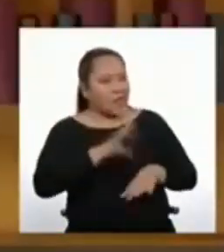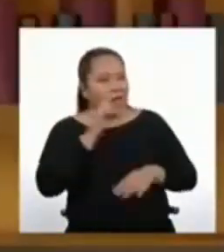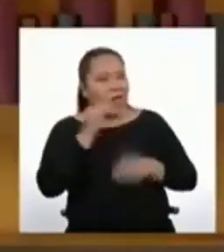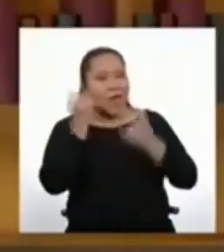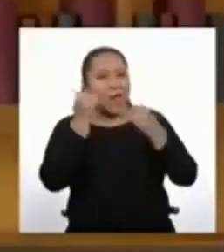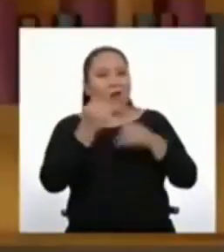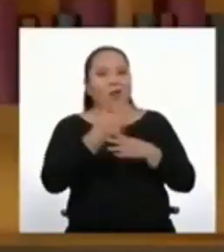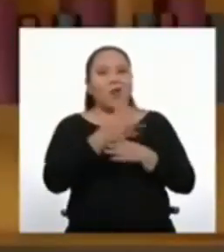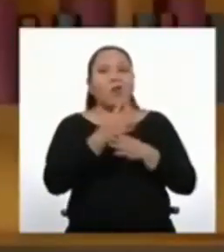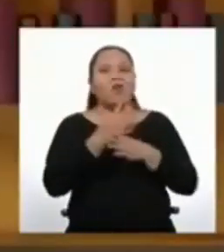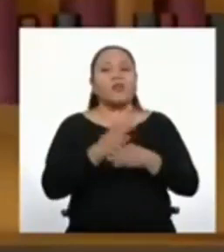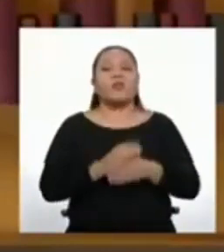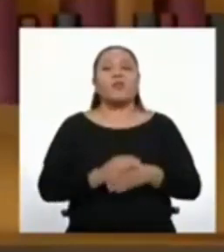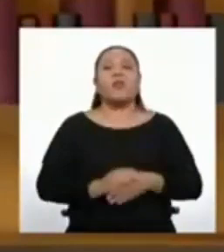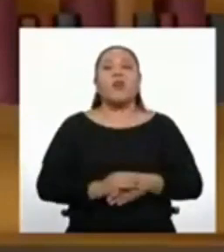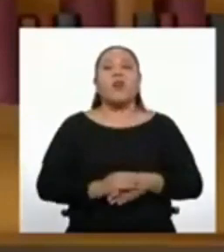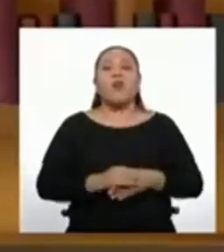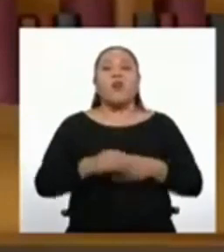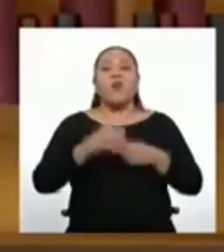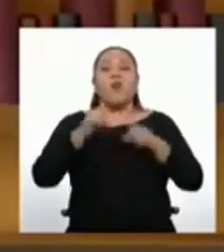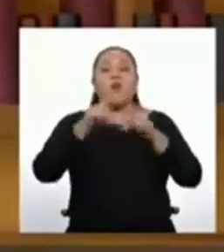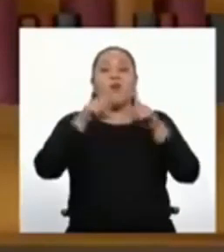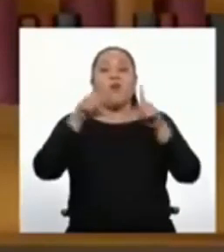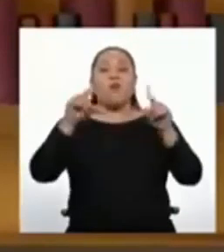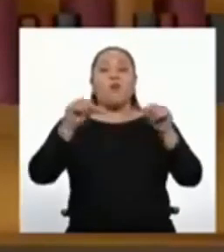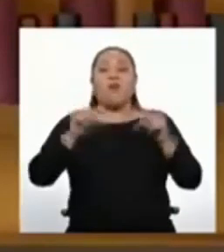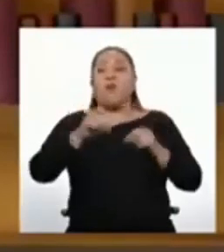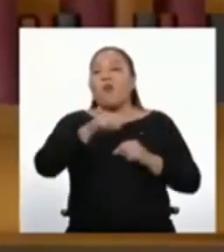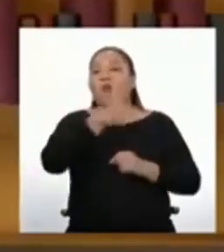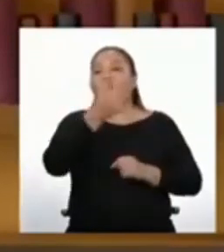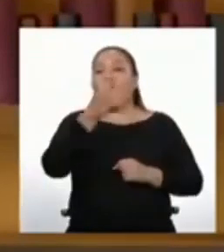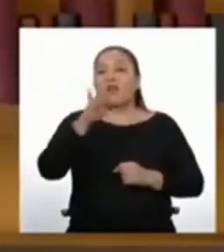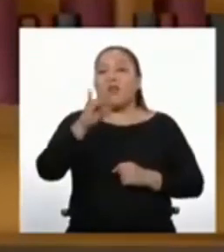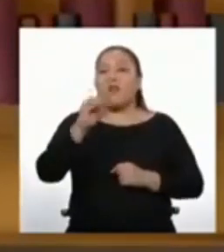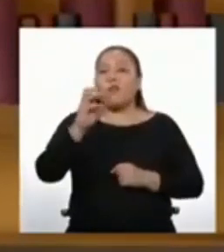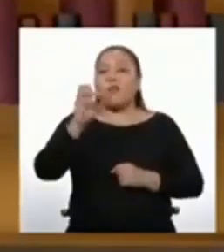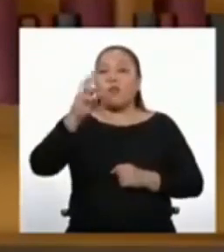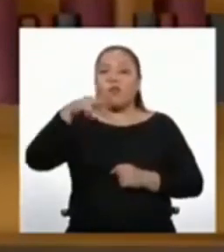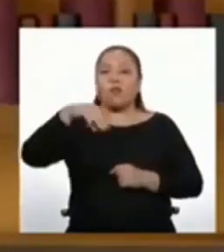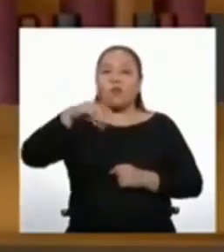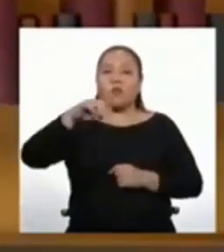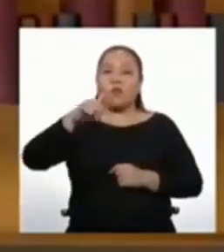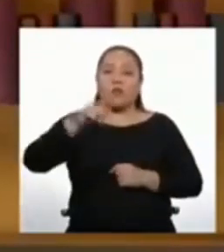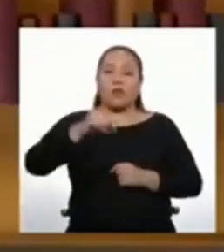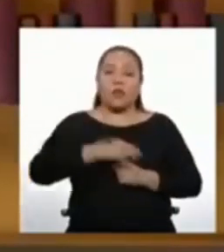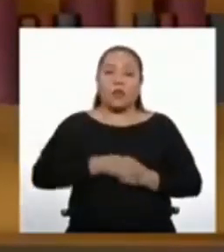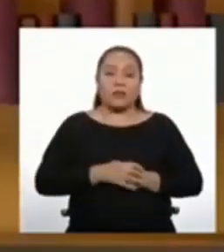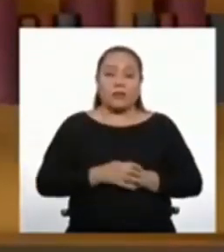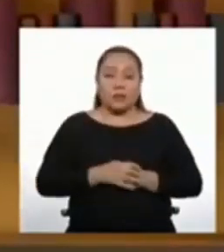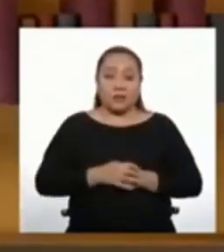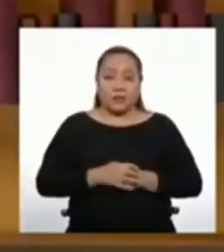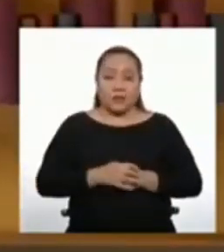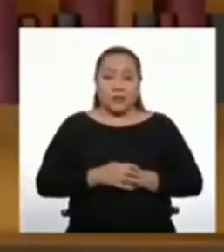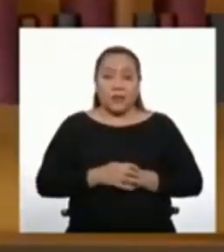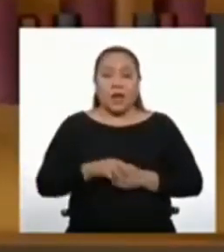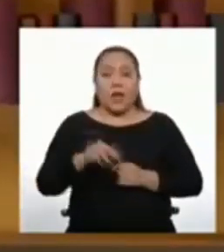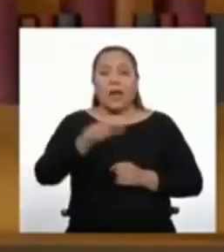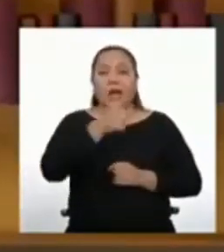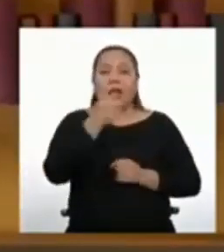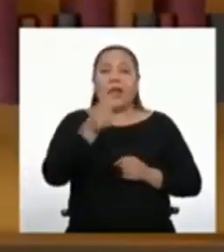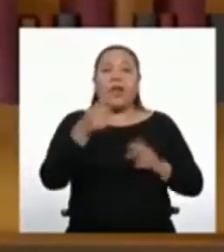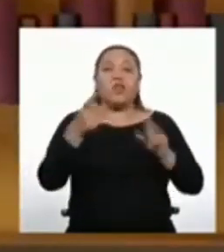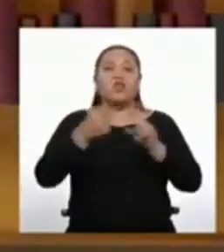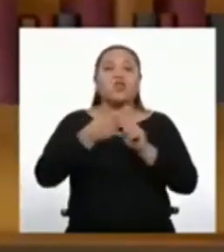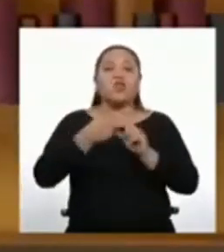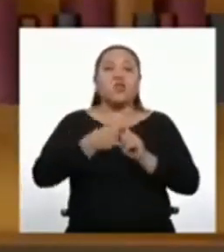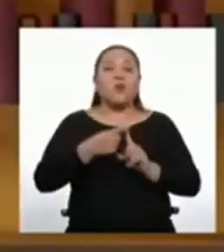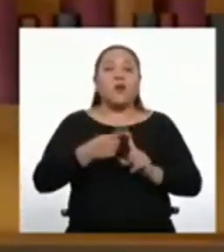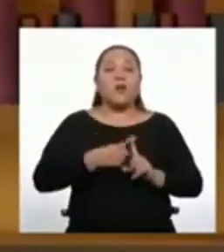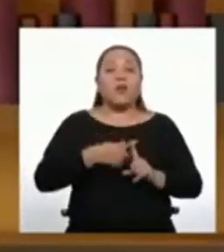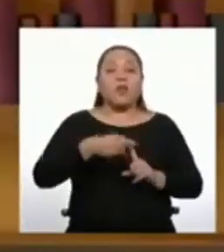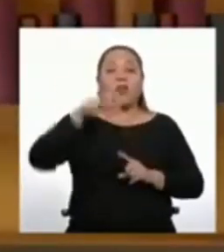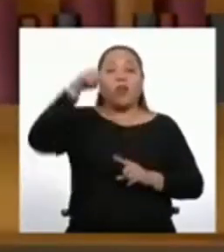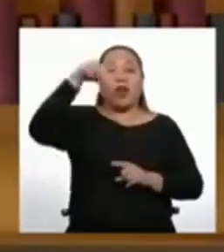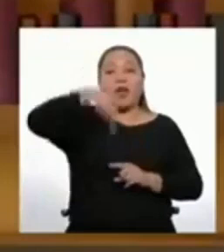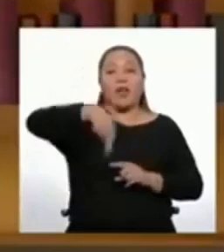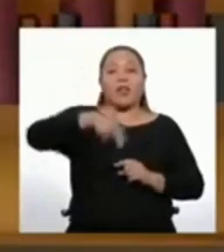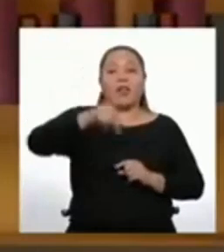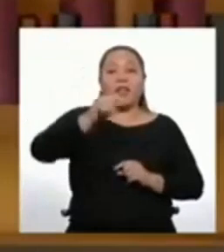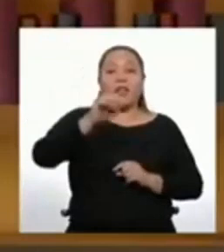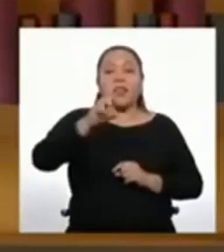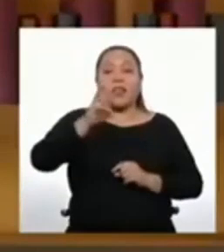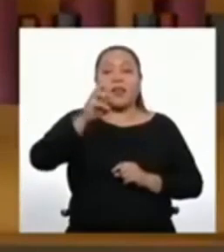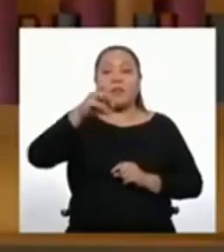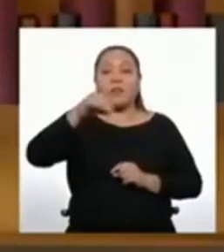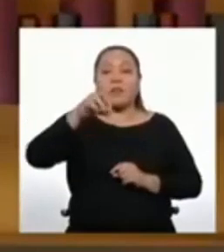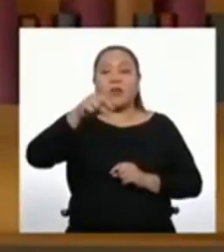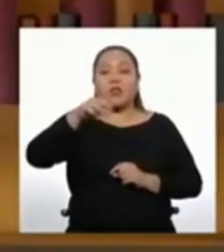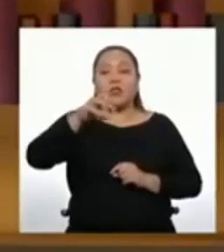hora de compartirles un par de fórmulas que nos ayudarán a hallar la suma de los n primeros términos de una progresión aritmética. El uso de cada